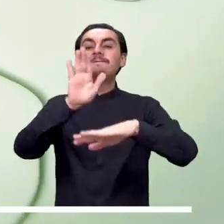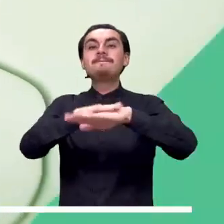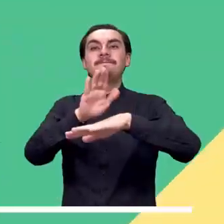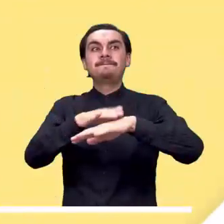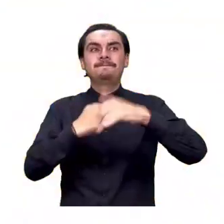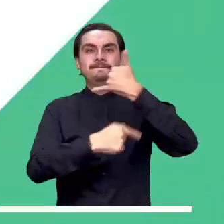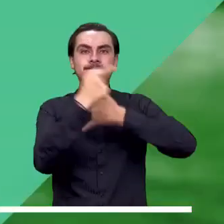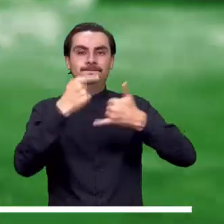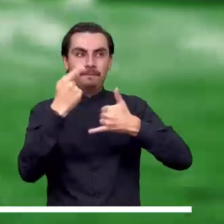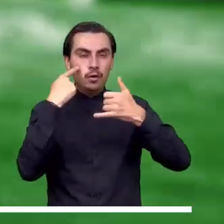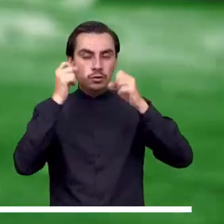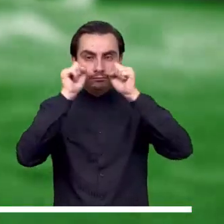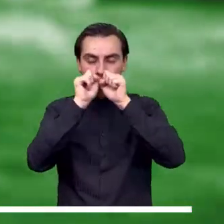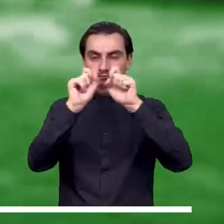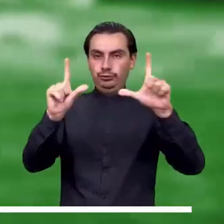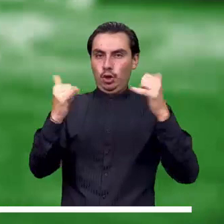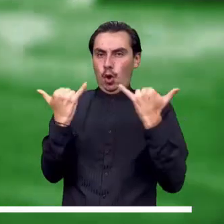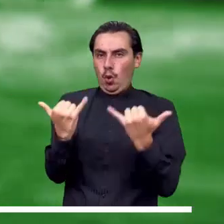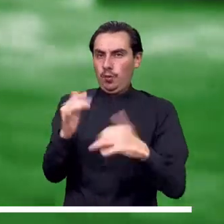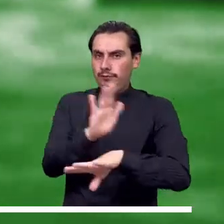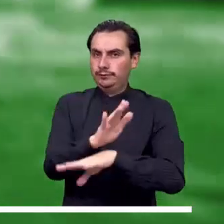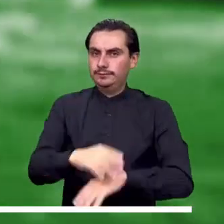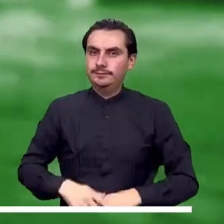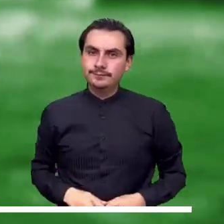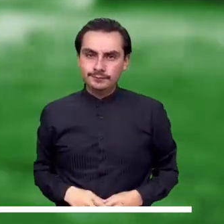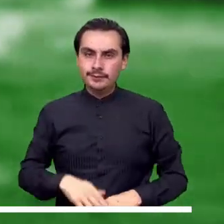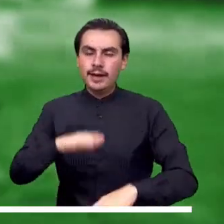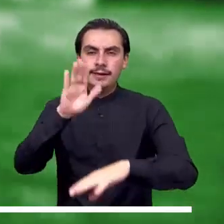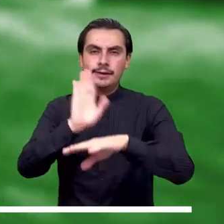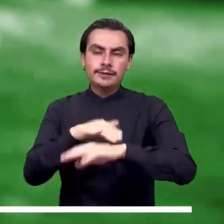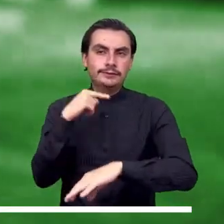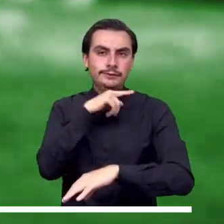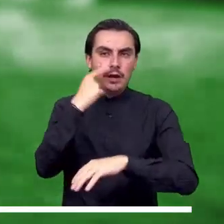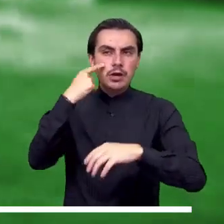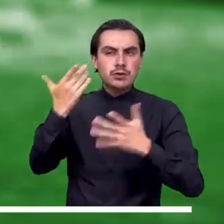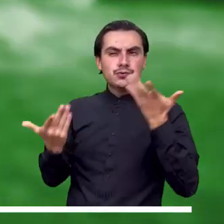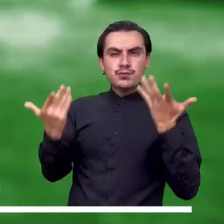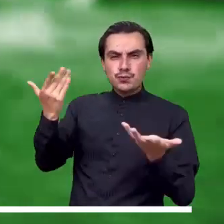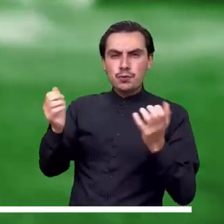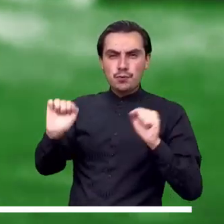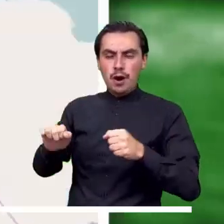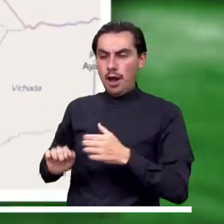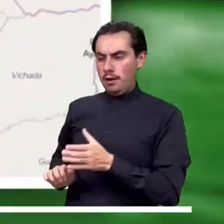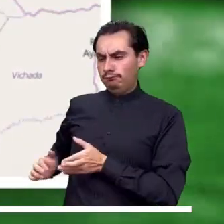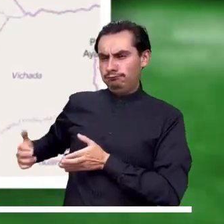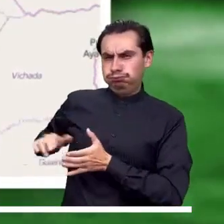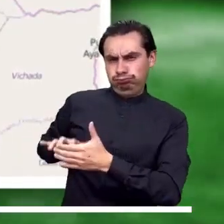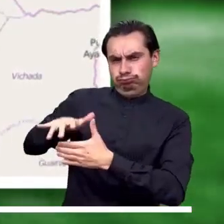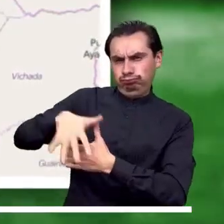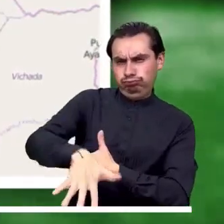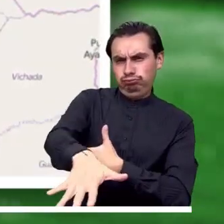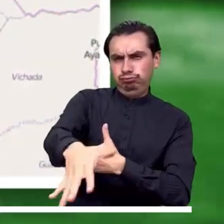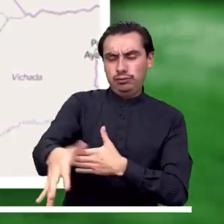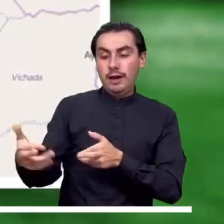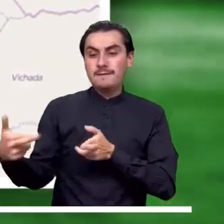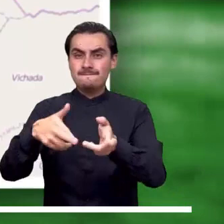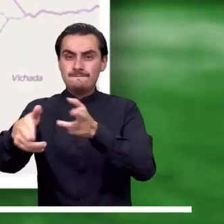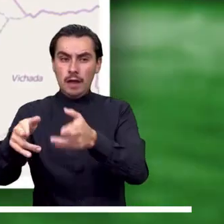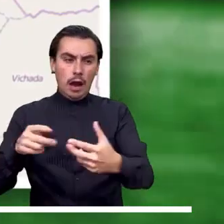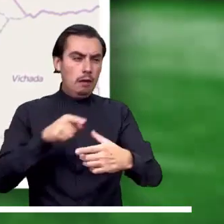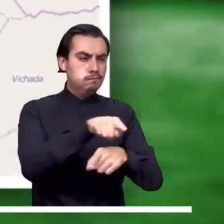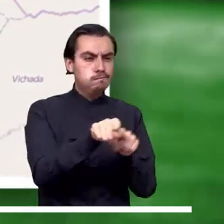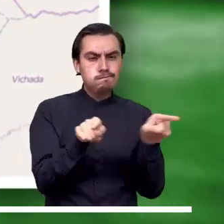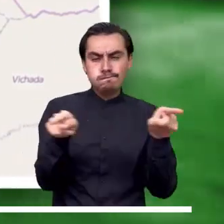ciudad. Nos invitamos a conocer las alertas más relevantes para esta tarde. Alerta roja por probabilidad de crecientes